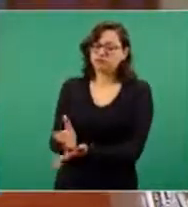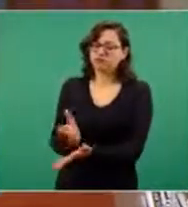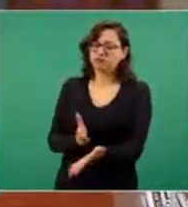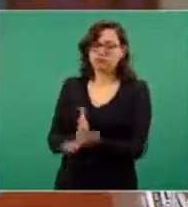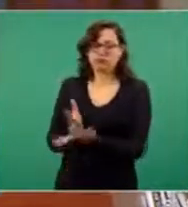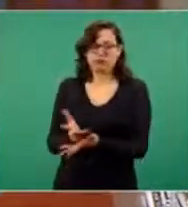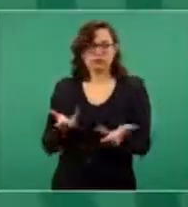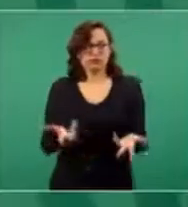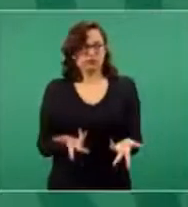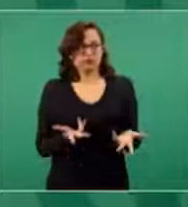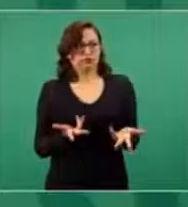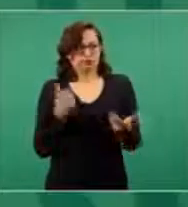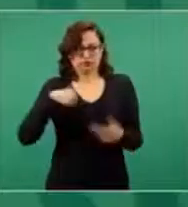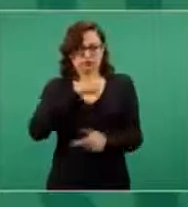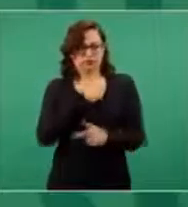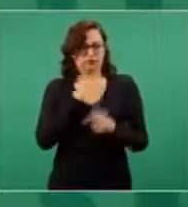viola nuestra soberanía.